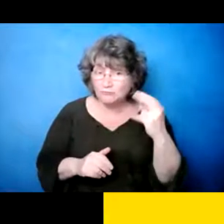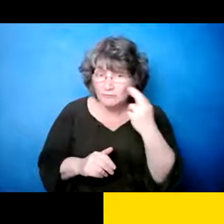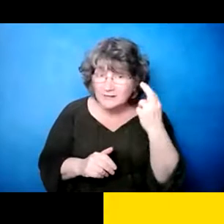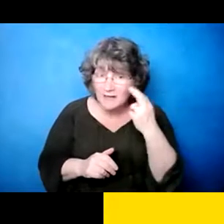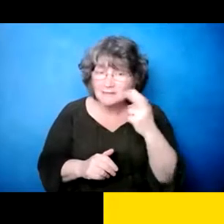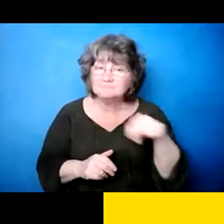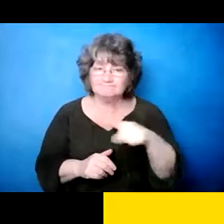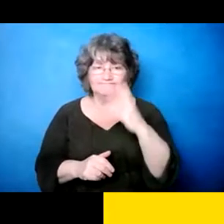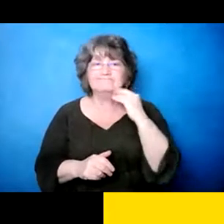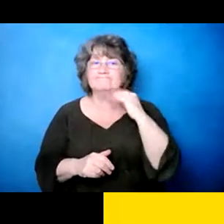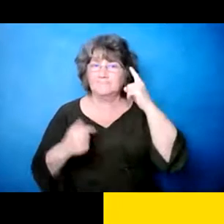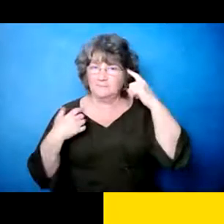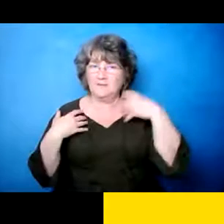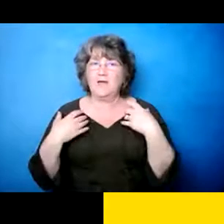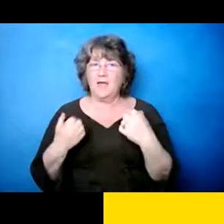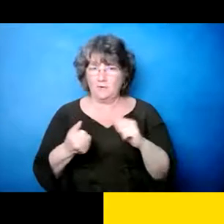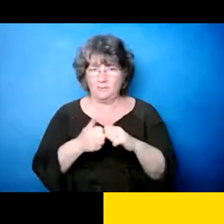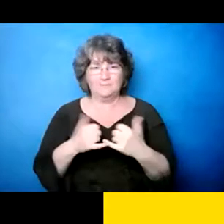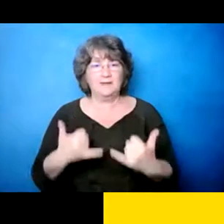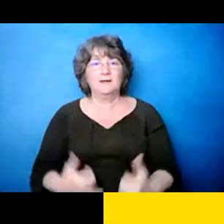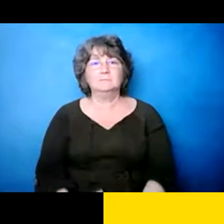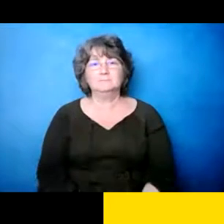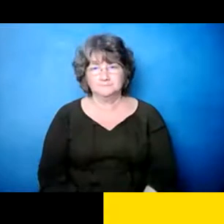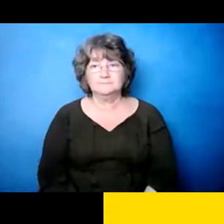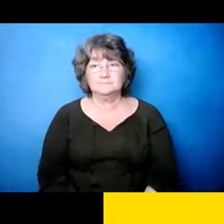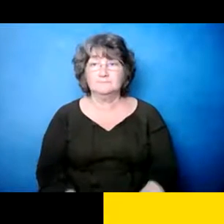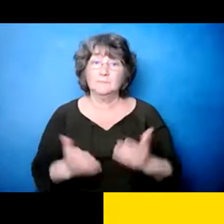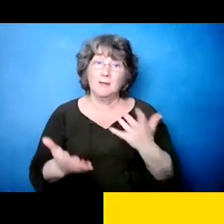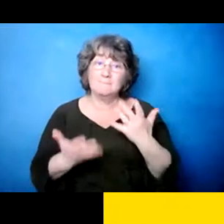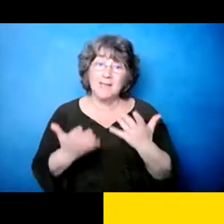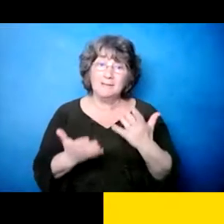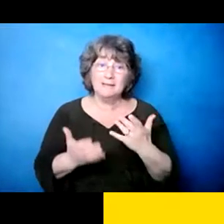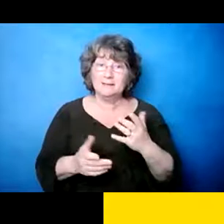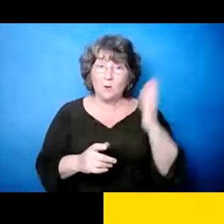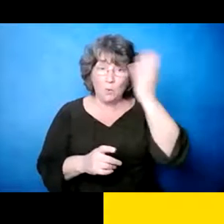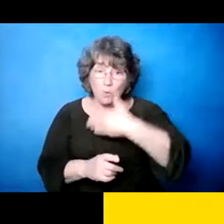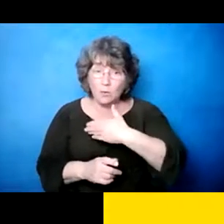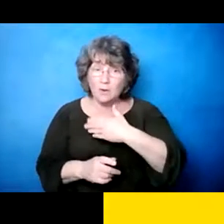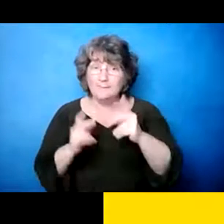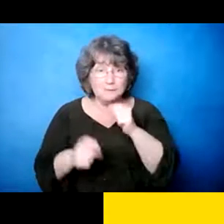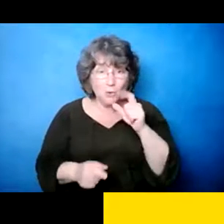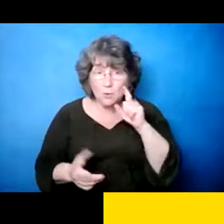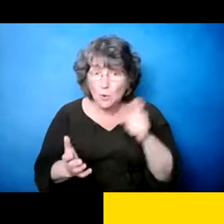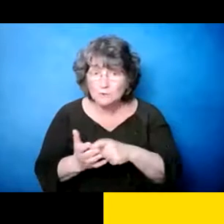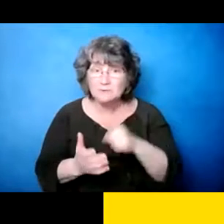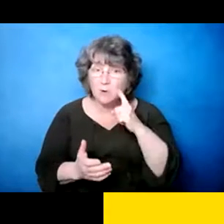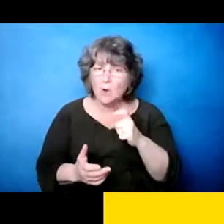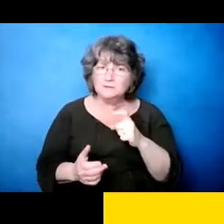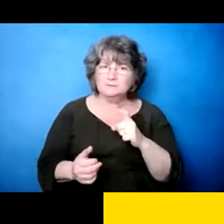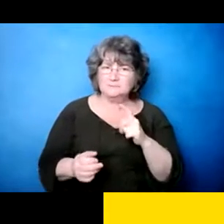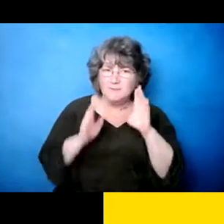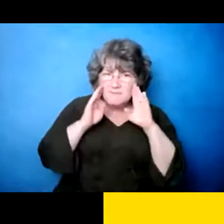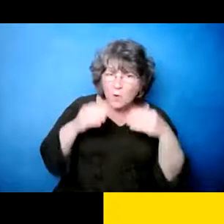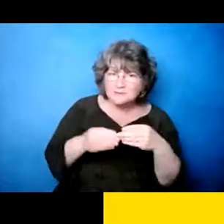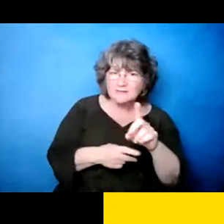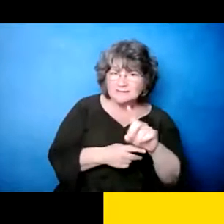Liz, que estaba haciendo Liz, que no se ve tanta, tanto como era antes por, por, por, por la,